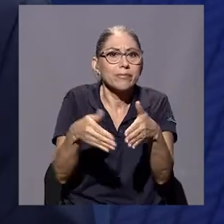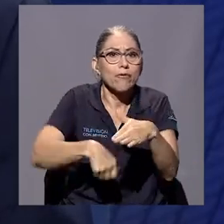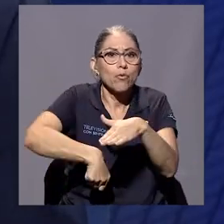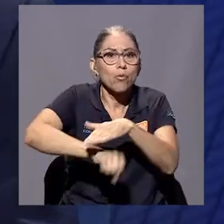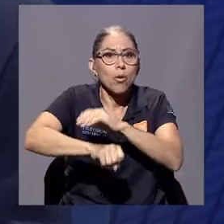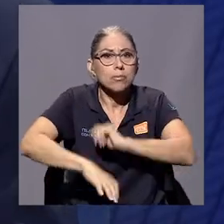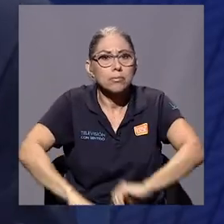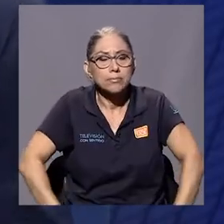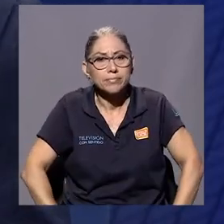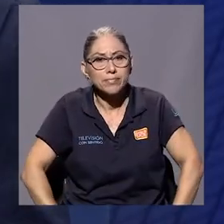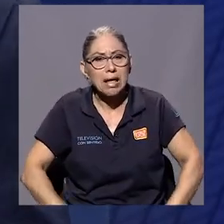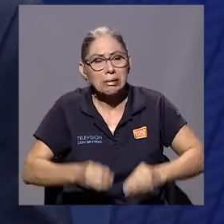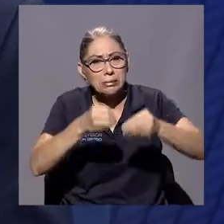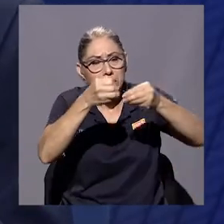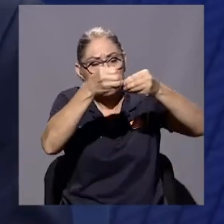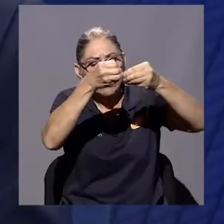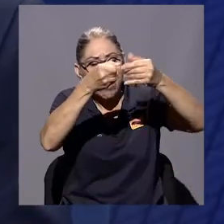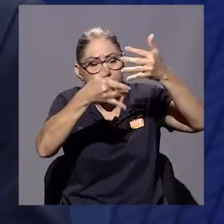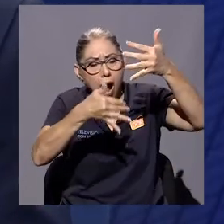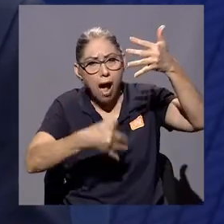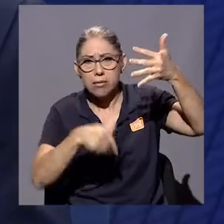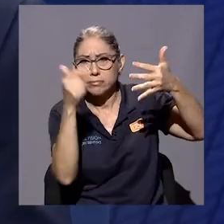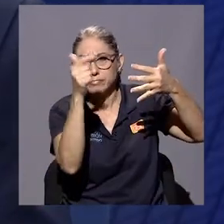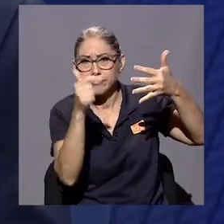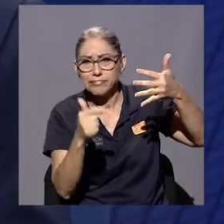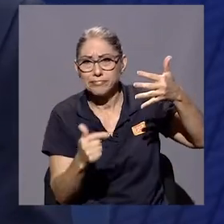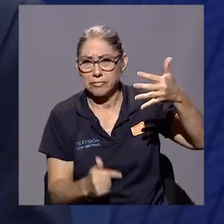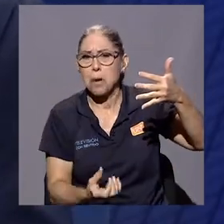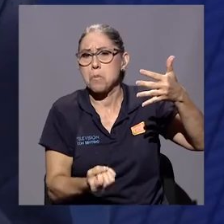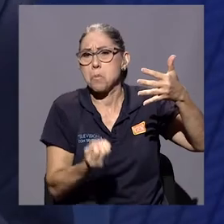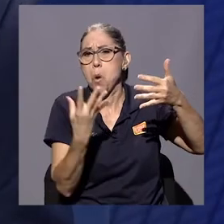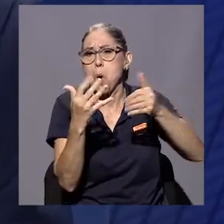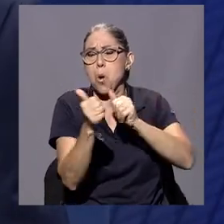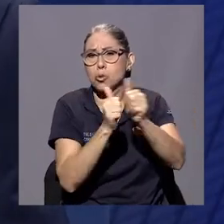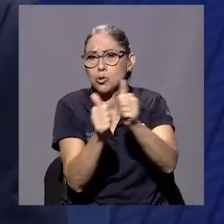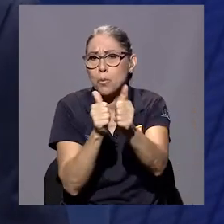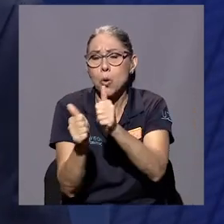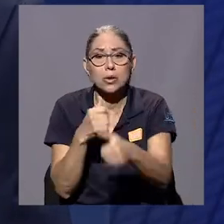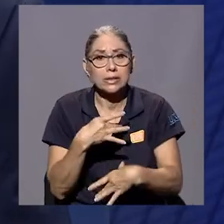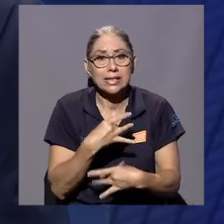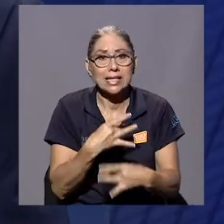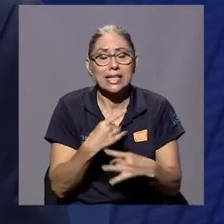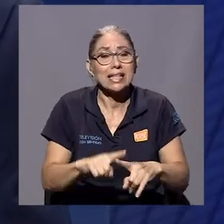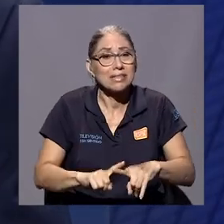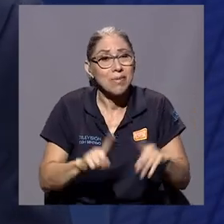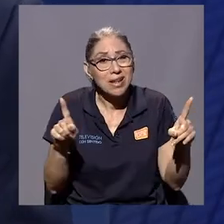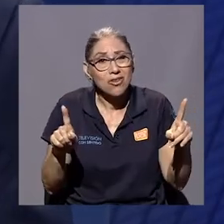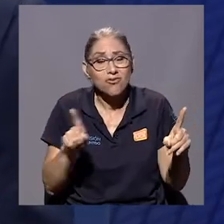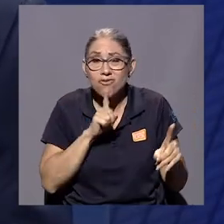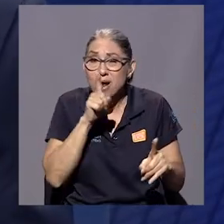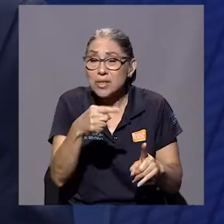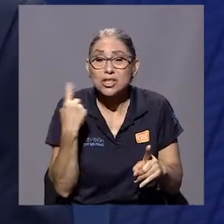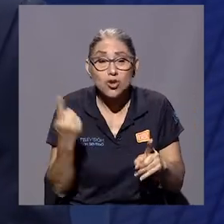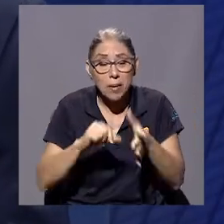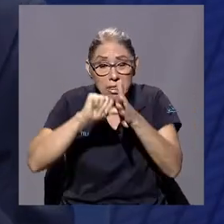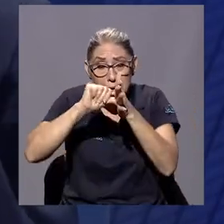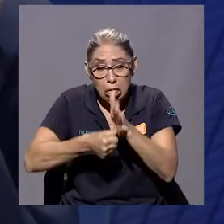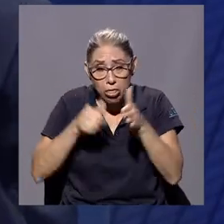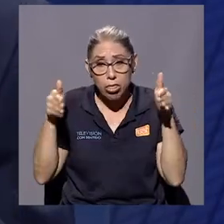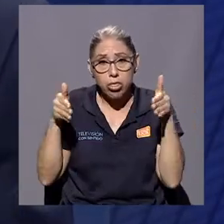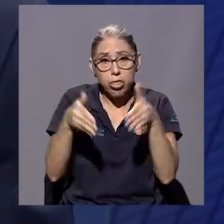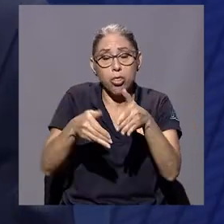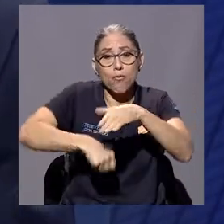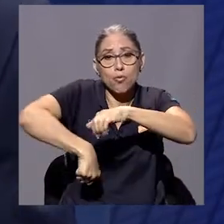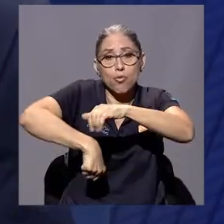O sea, hay cantidad de deportes que se pueden practicar, se practican y son interesantes, pero el fútbol y